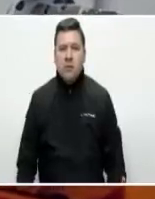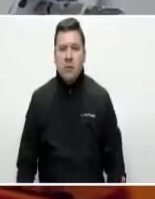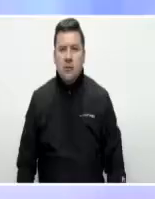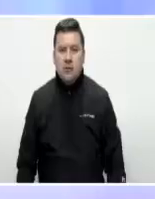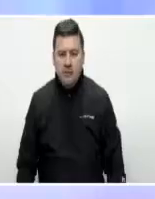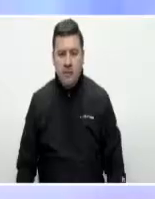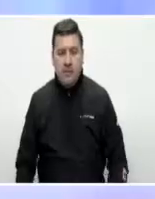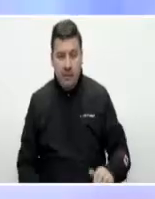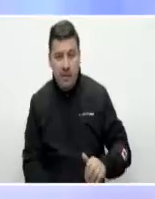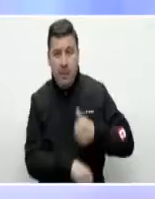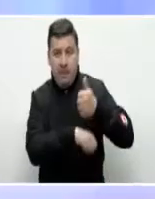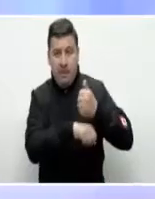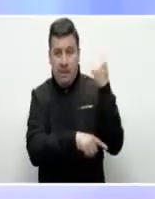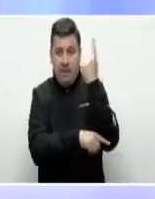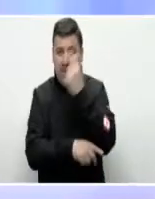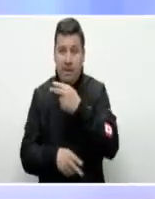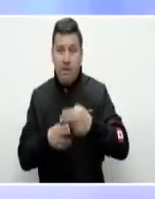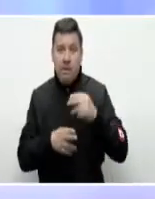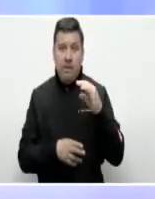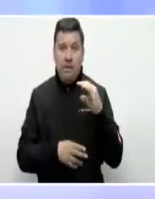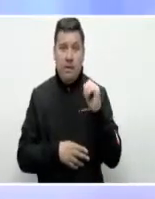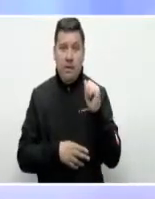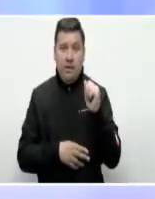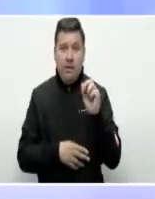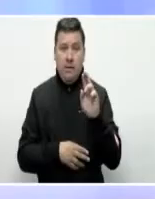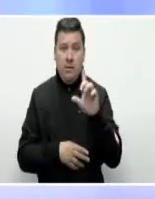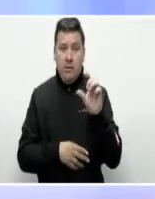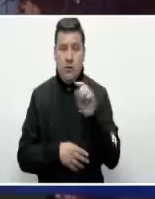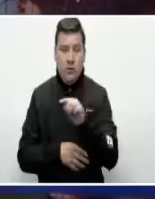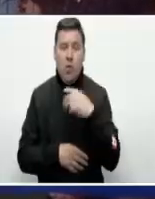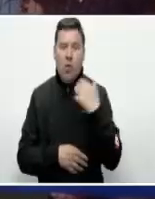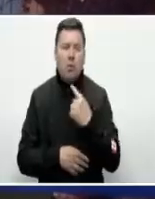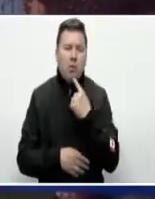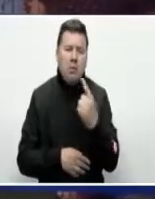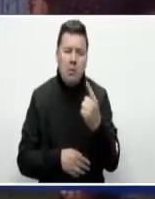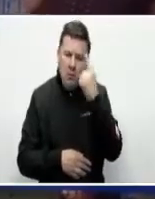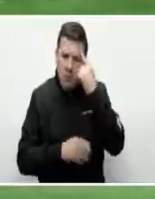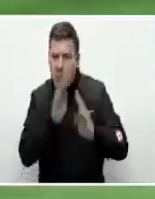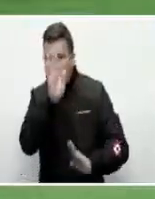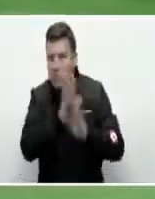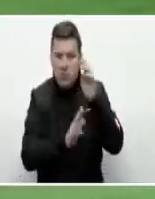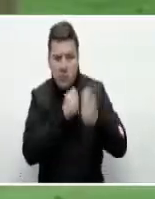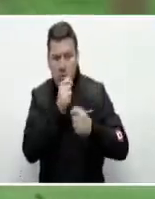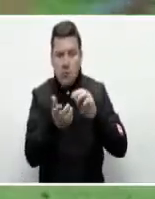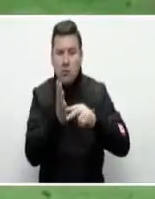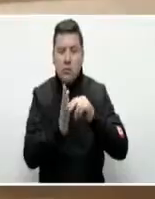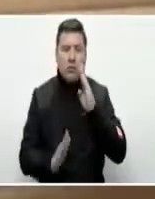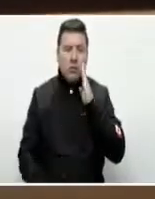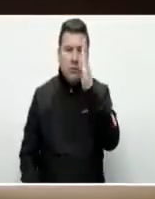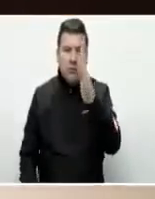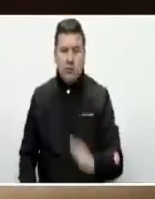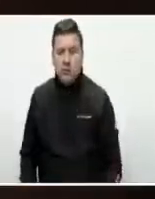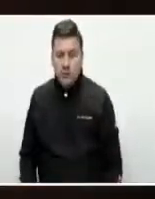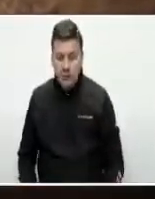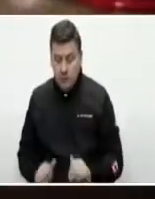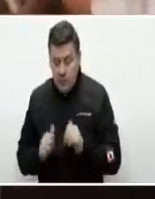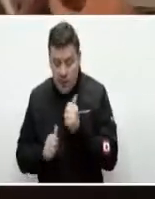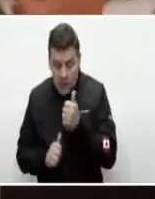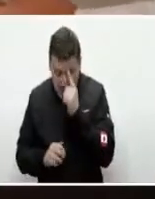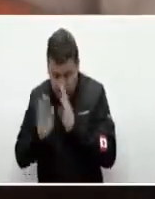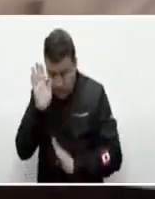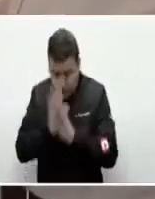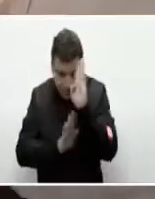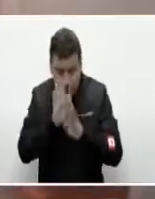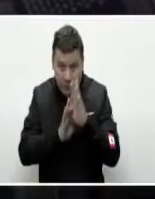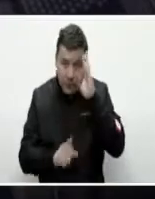El director del SENA, Carlos Mario Estrada, dio unas cifras alentadoras sobre los emprendedores y su futuro. De cada 10 emprendimientos